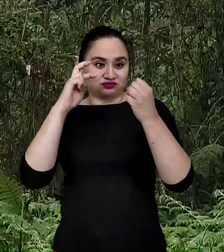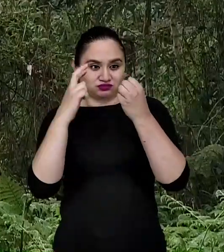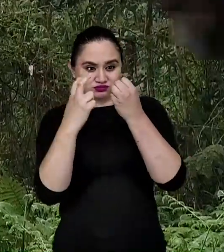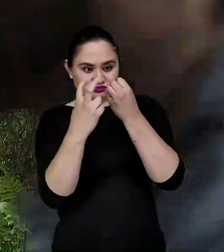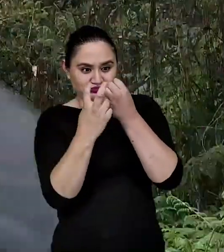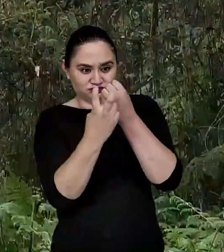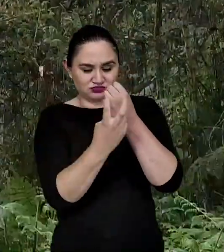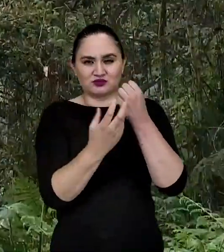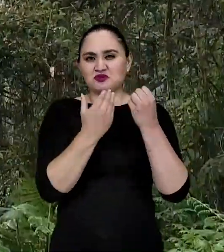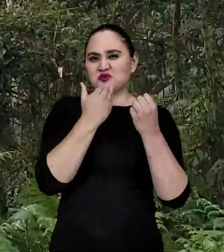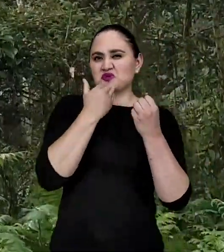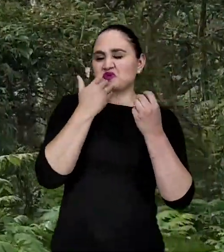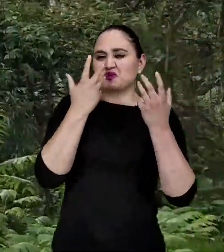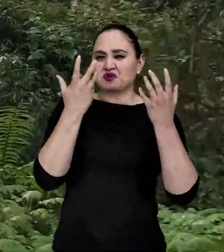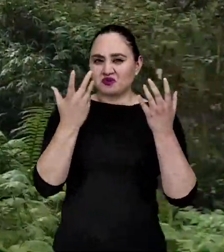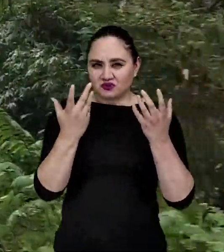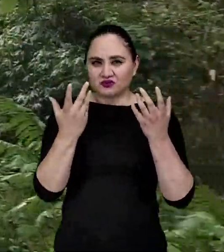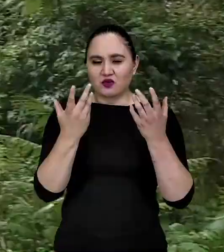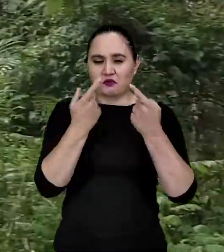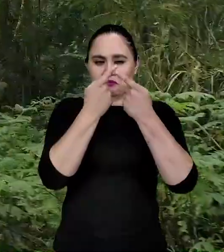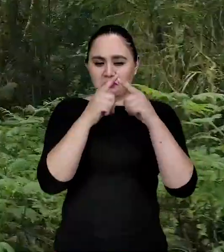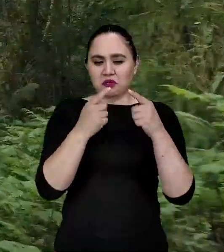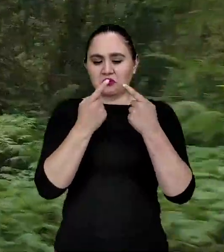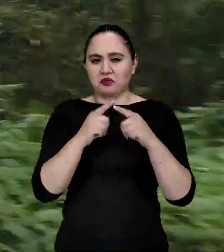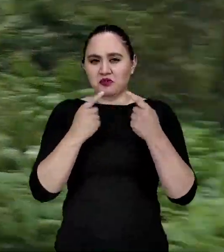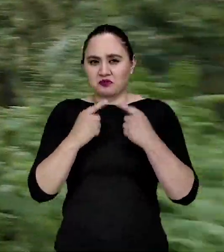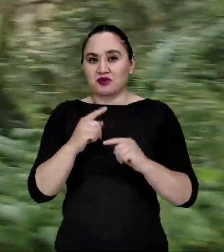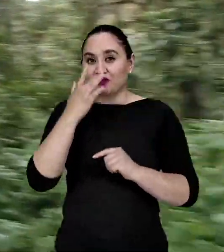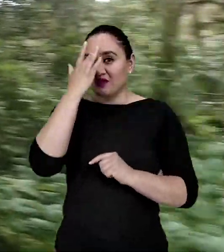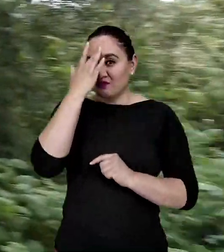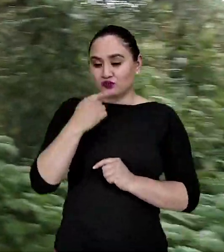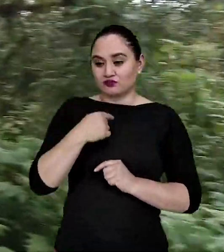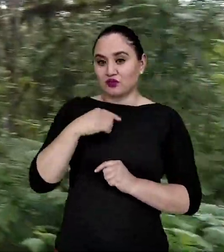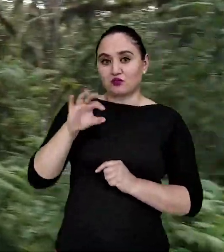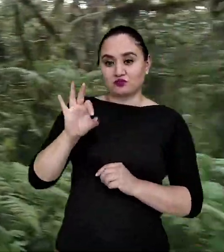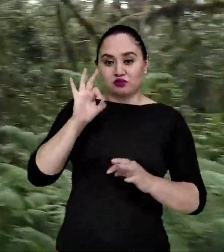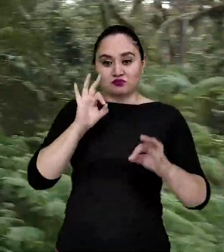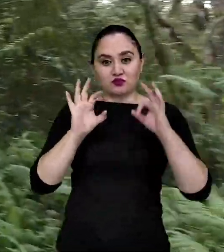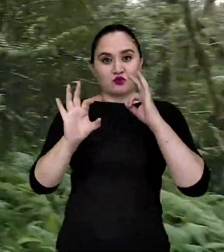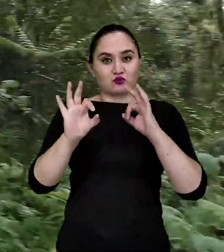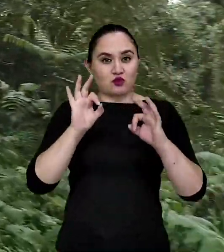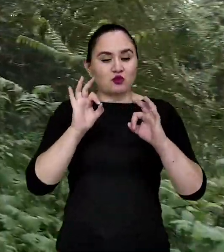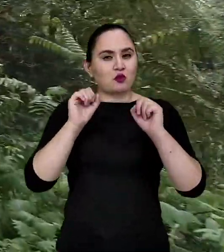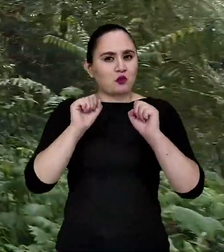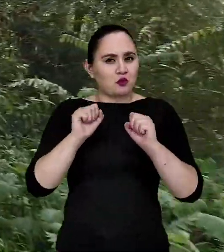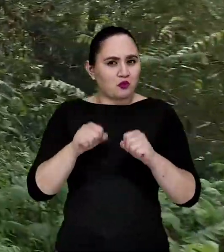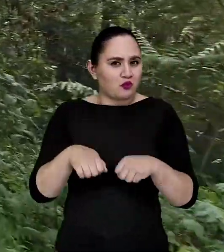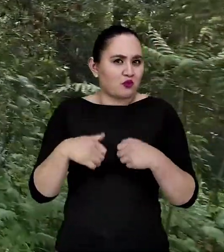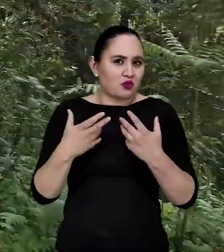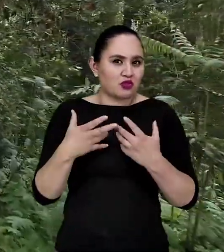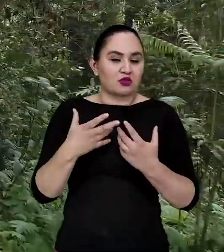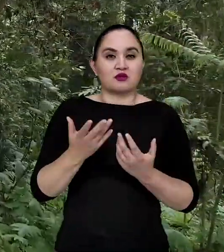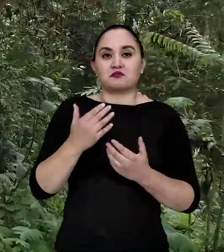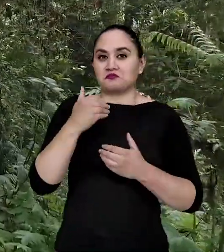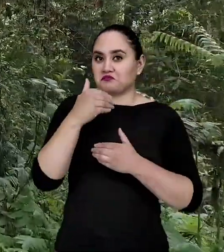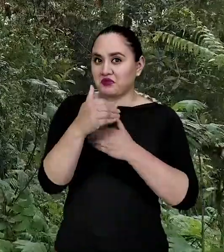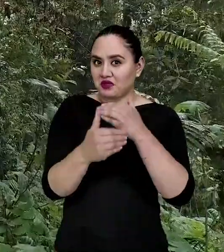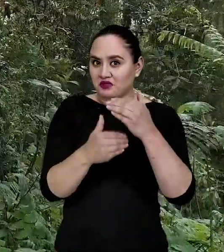una disciplina sumamente variada. Porque uno puede escoger en los